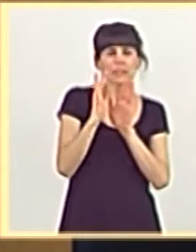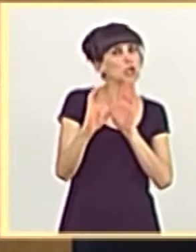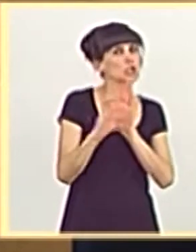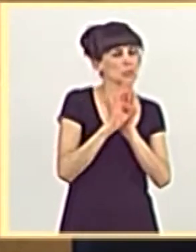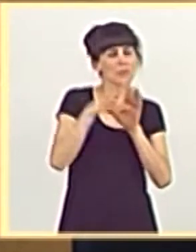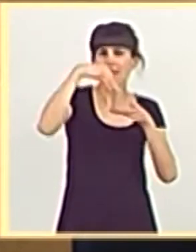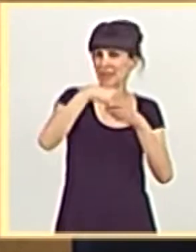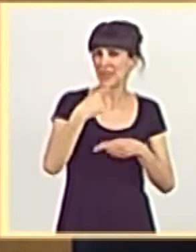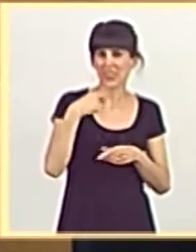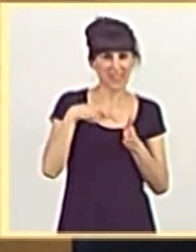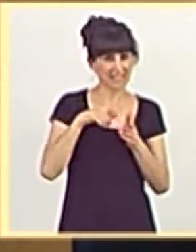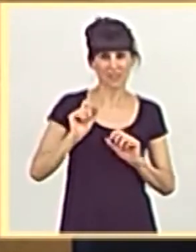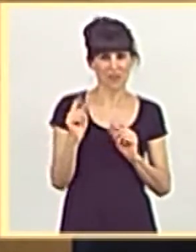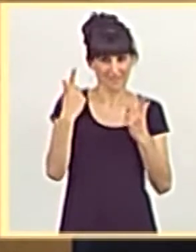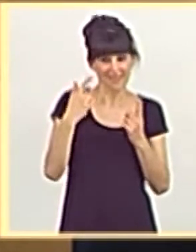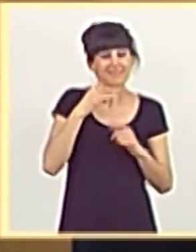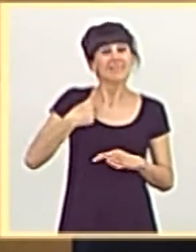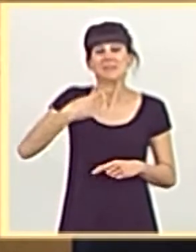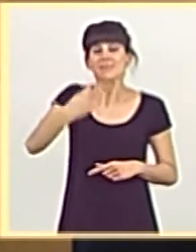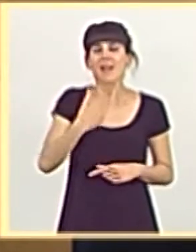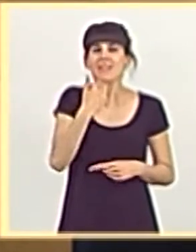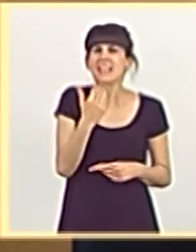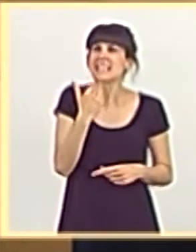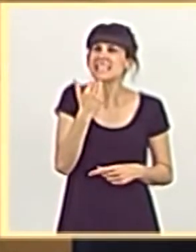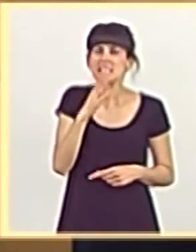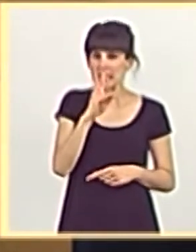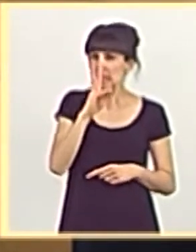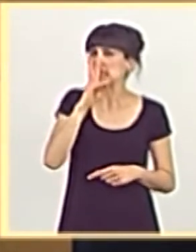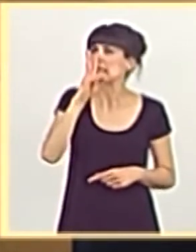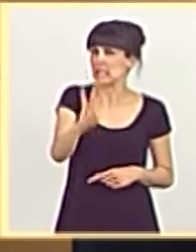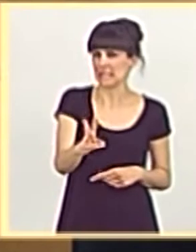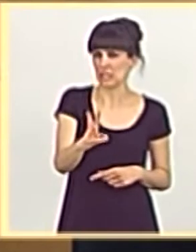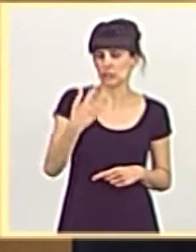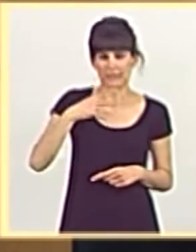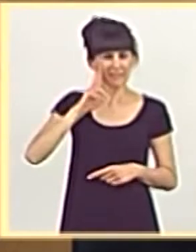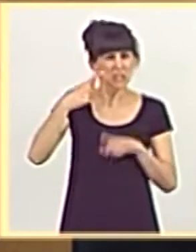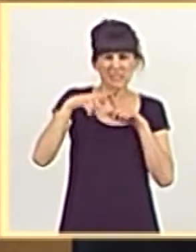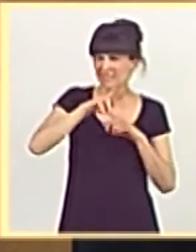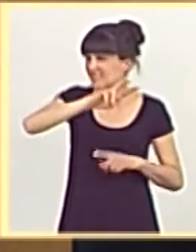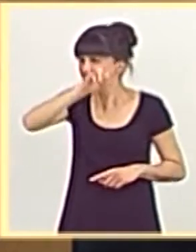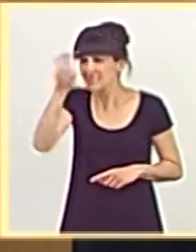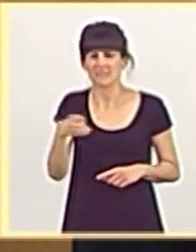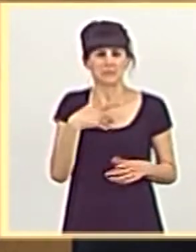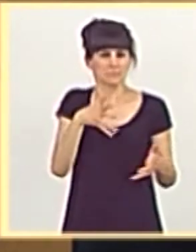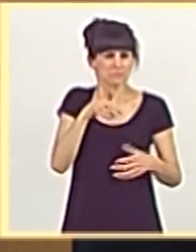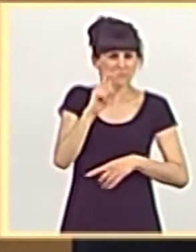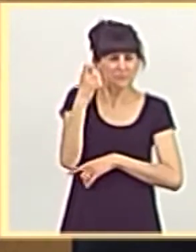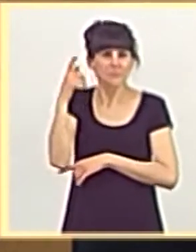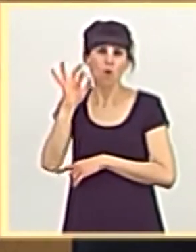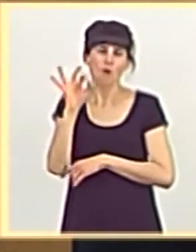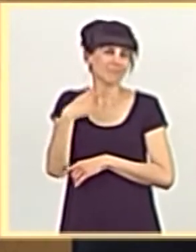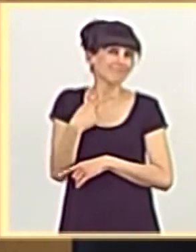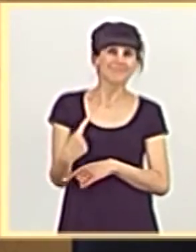Le voy a decir a usted algo, en 40 y casi 3 años hemos visto de todo, victorias y derrotas.